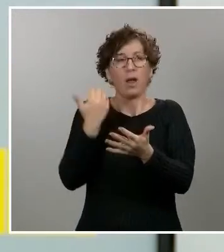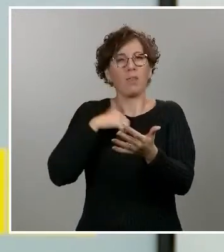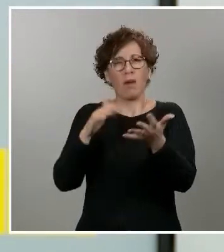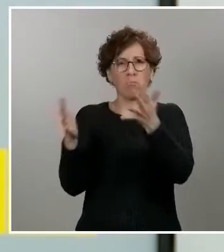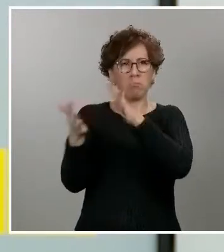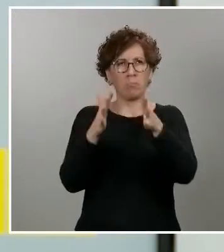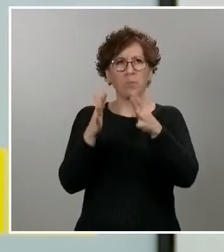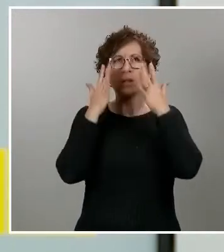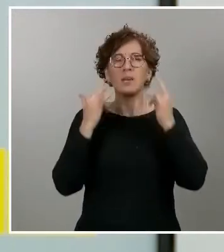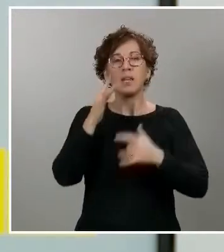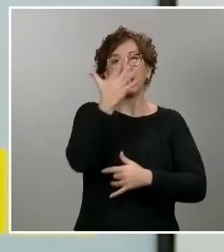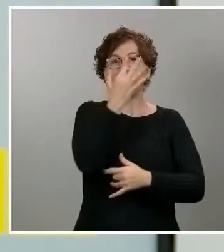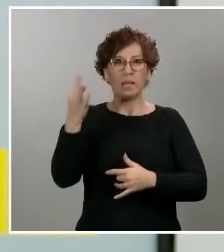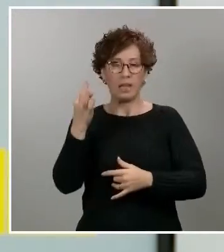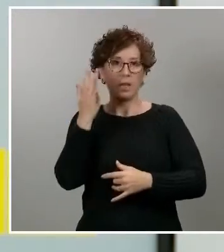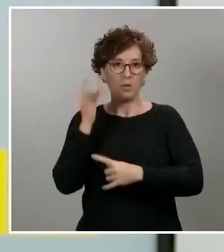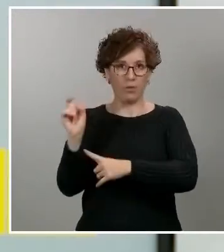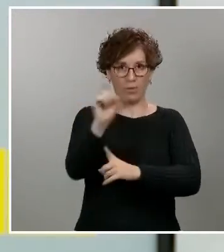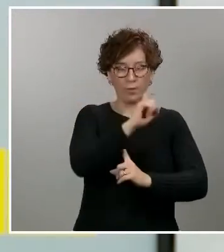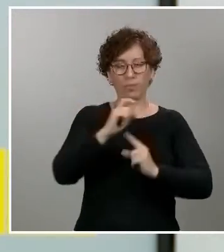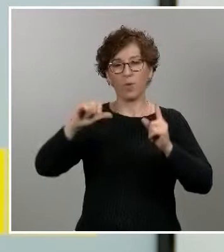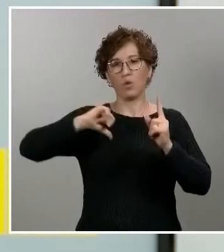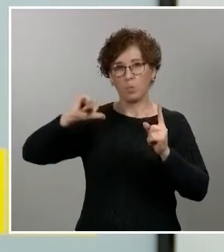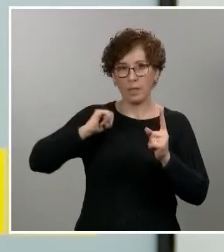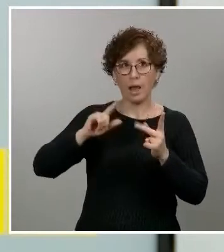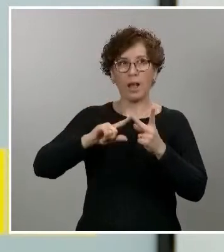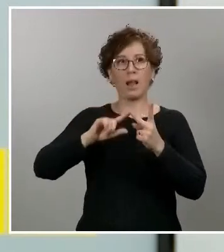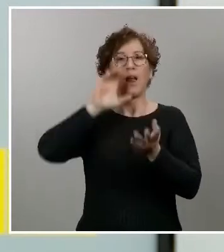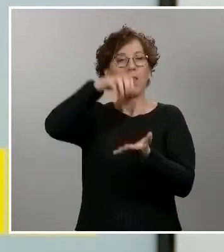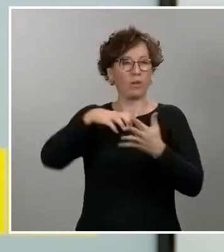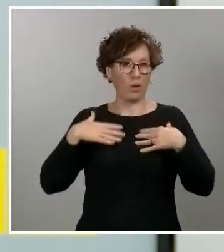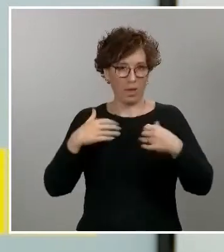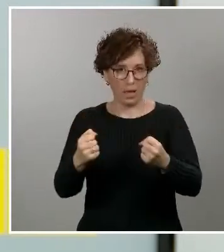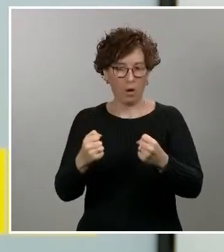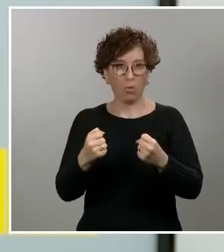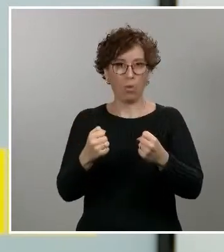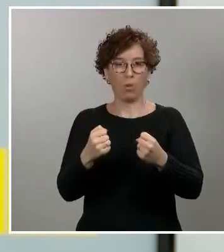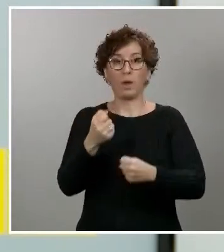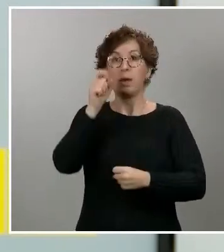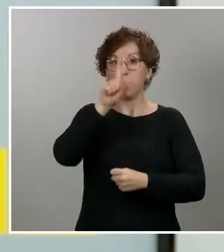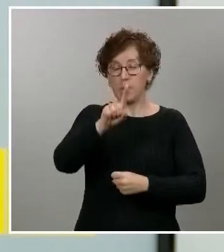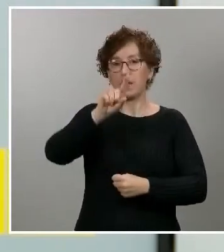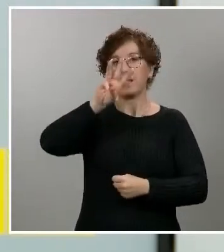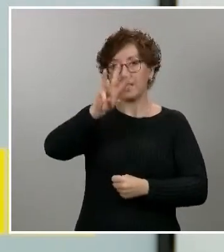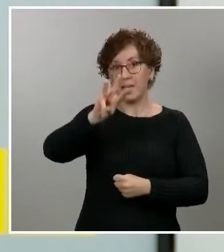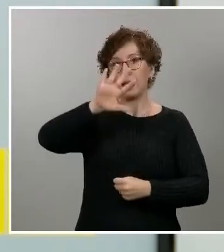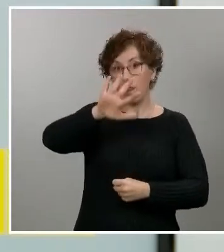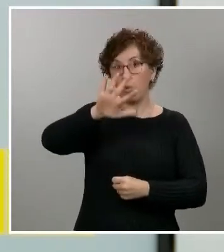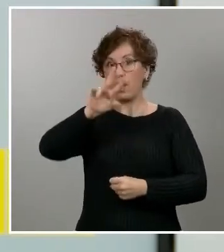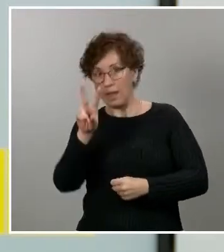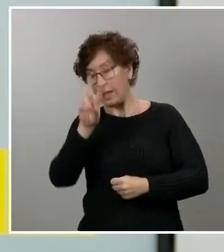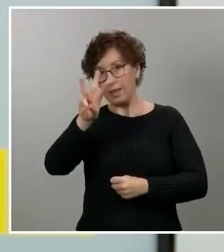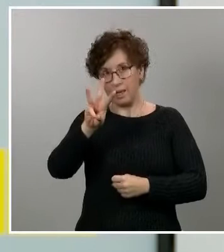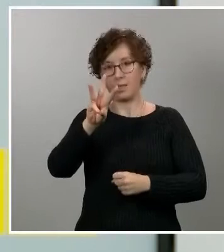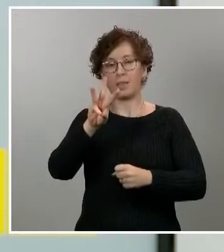desinfecciones en centros hospitalarios y centros de salud y 1.353 intervenciones en